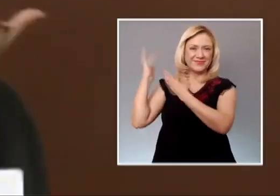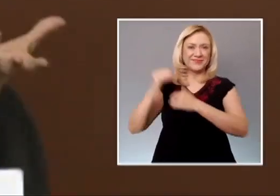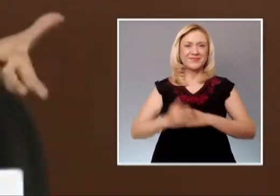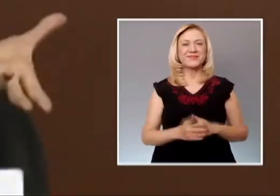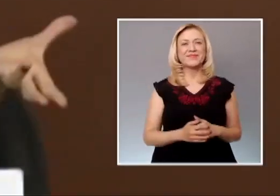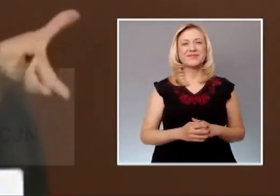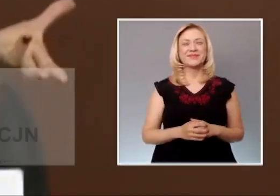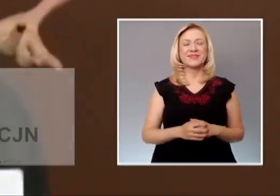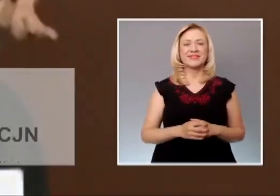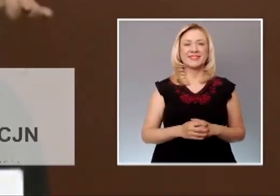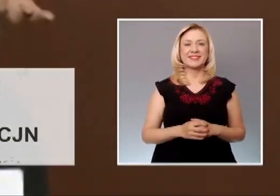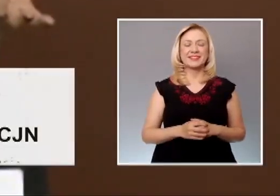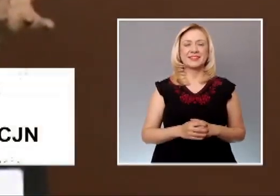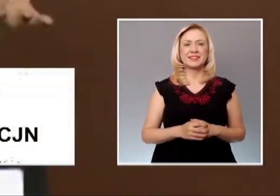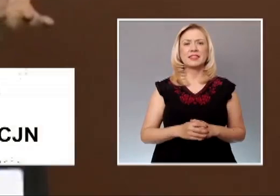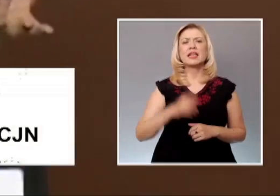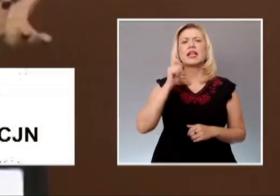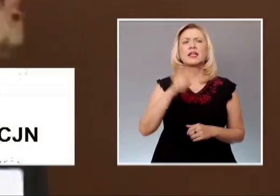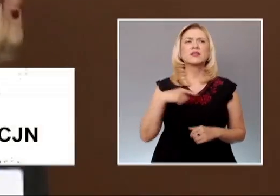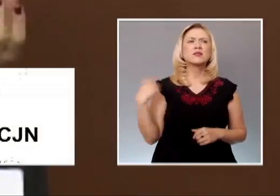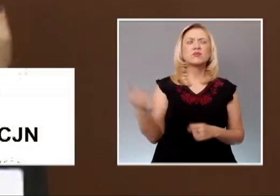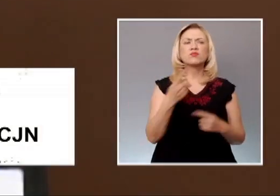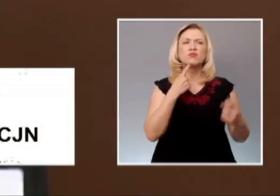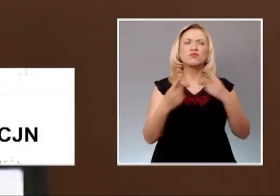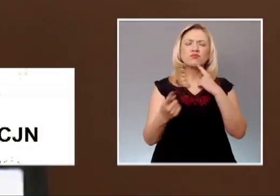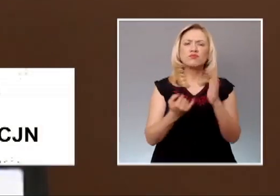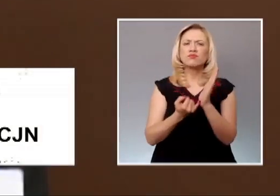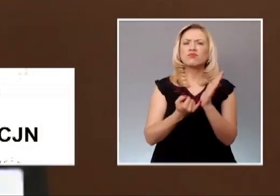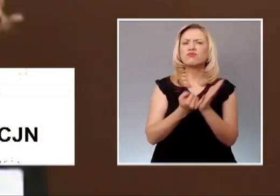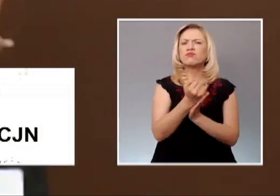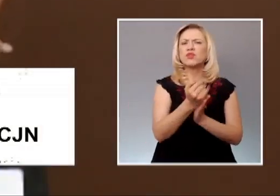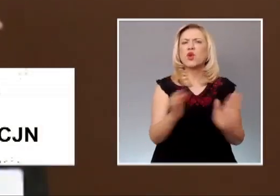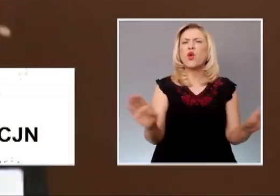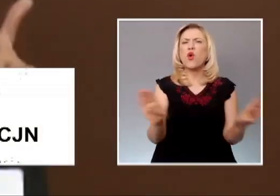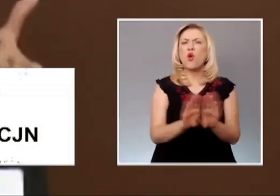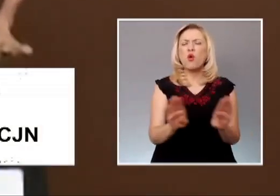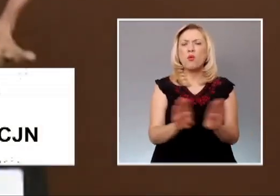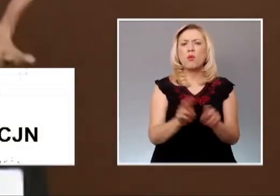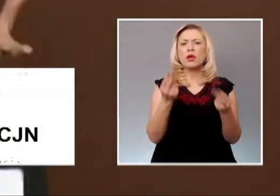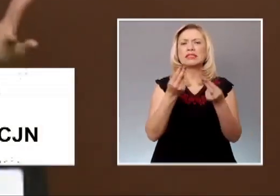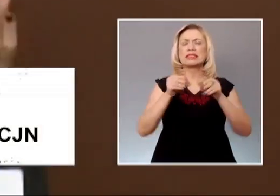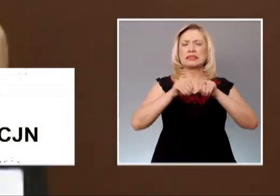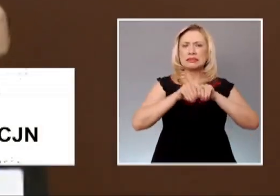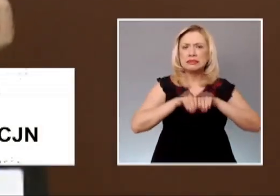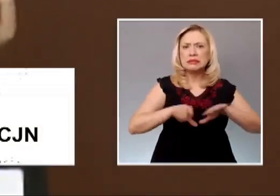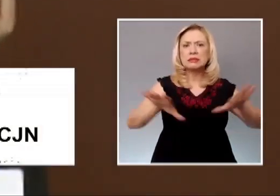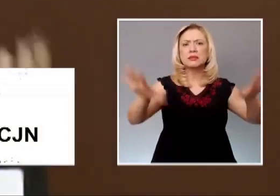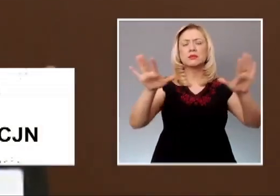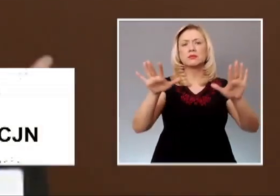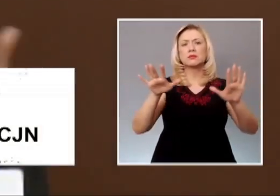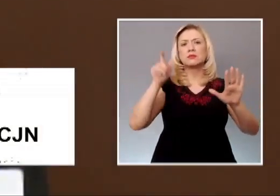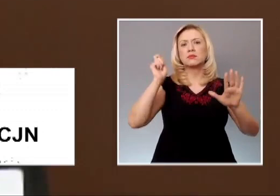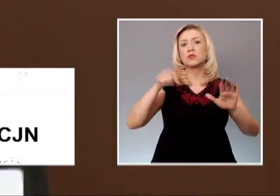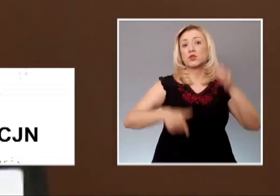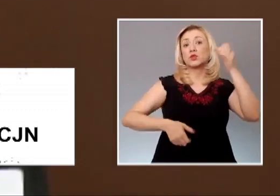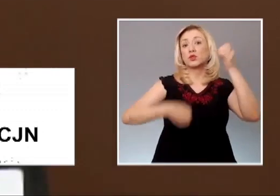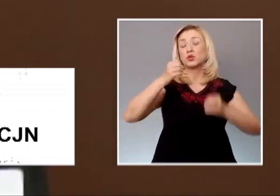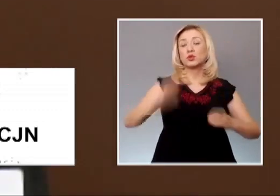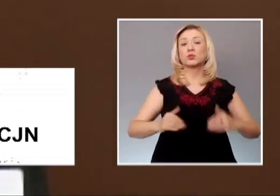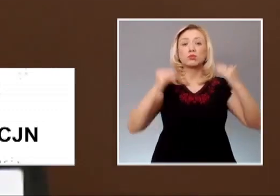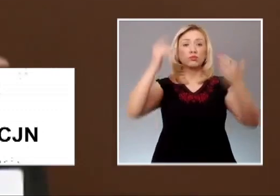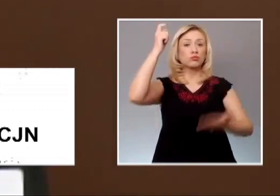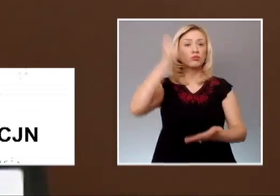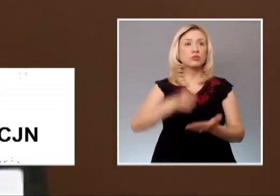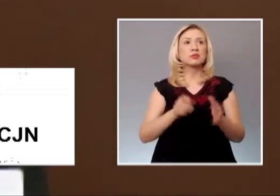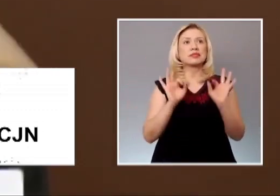Lo que decidimos hacer entonces fue buscar una forma de dar difusión a los presidentes de la Corte de manera adecuada y